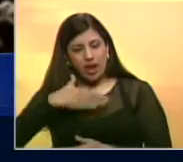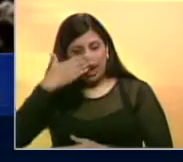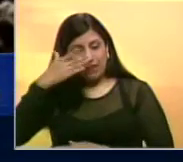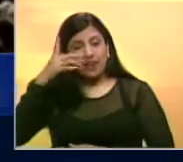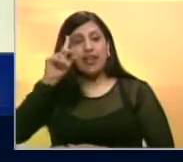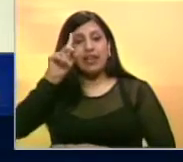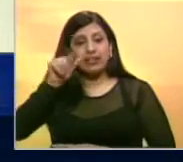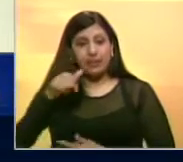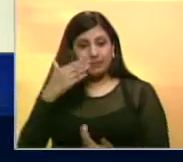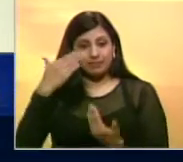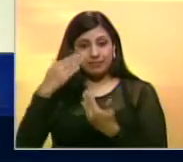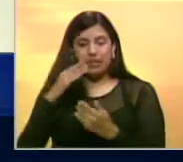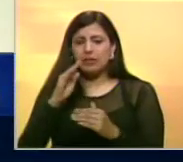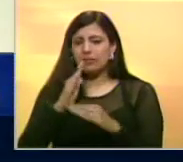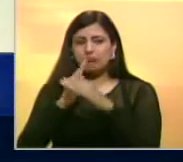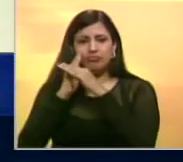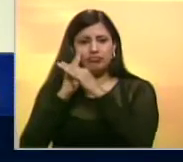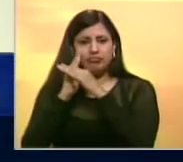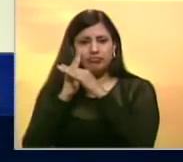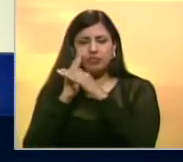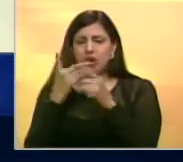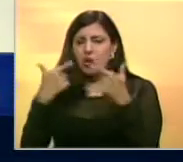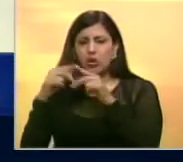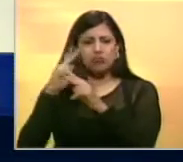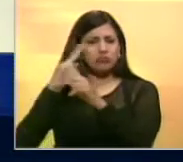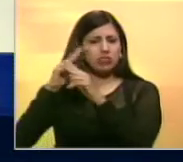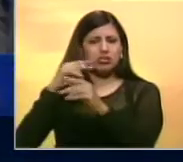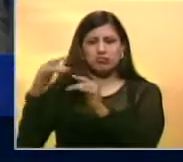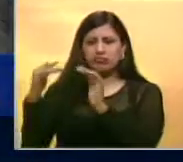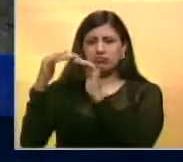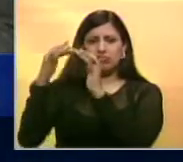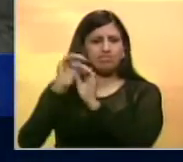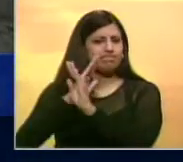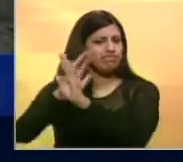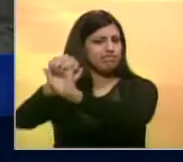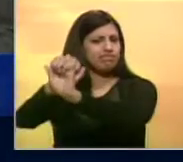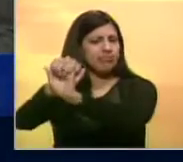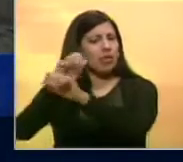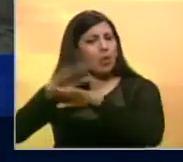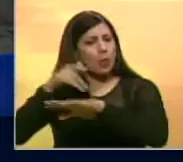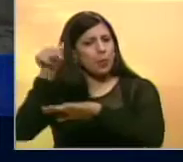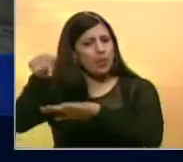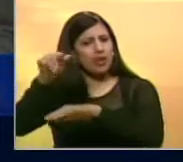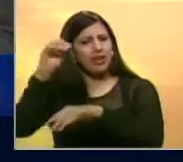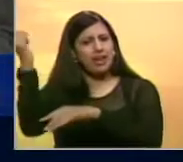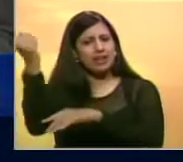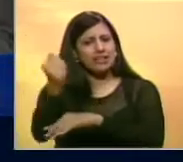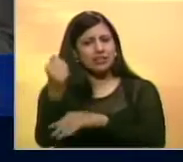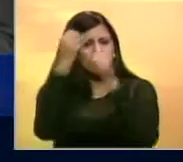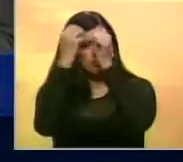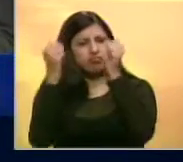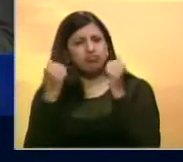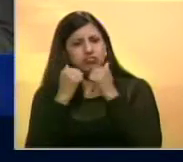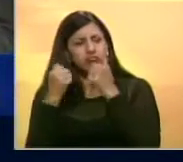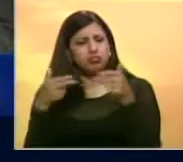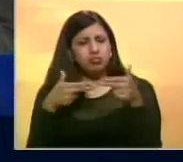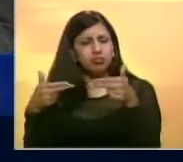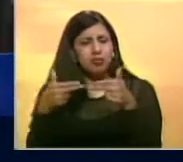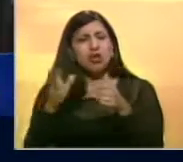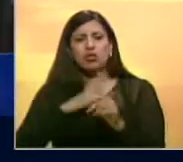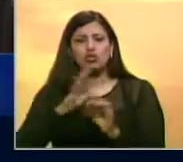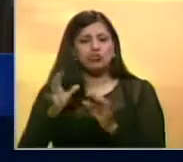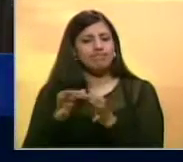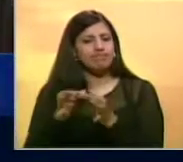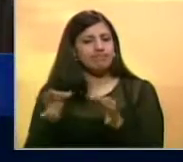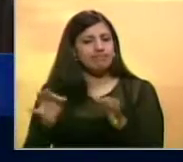y Sudán interrumpieron de igual modo sus relaciones con Teherán. Además Emiratos Árabes Unidos indicó que solo se limitará